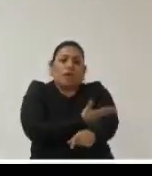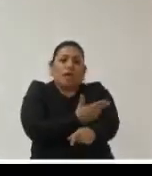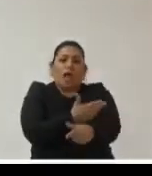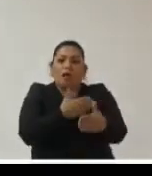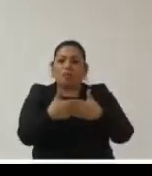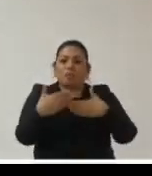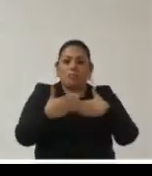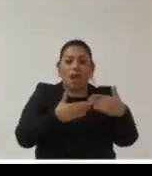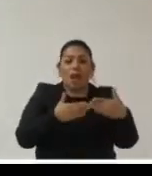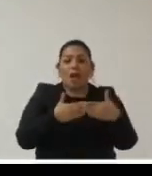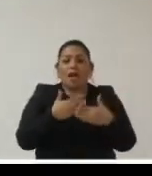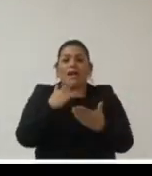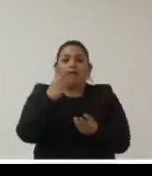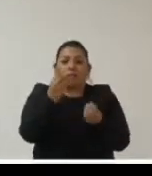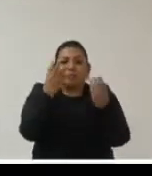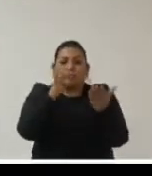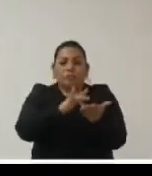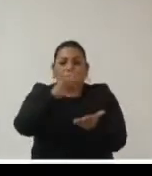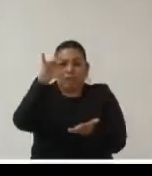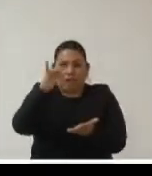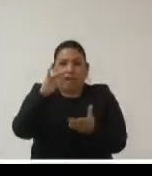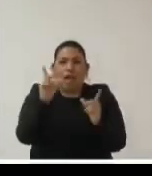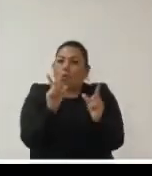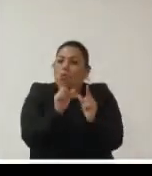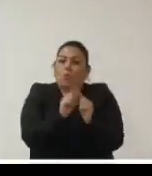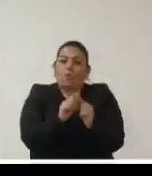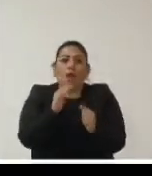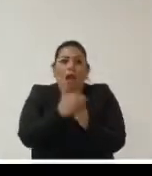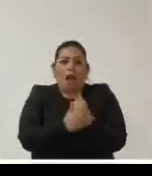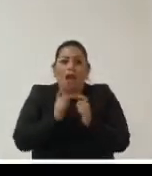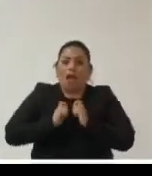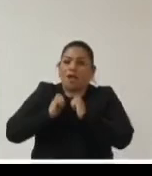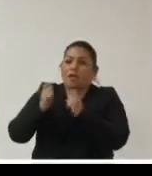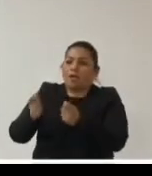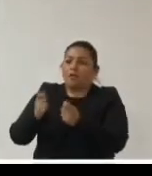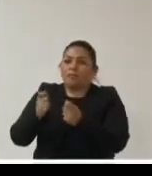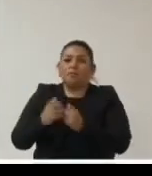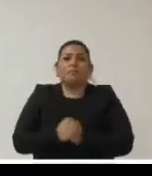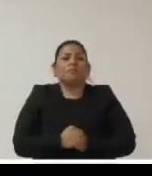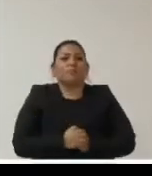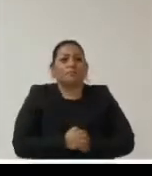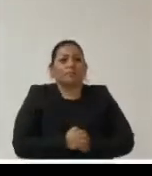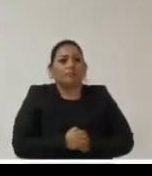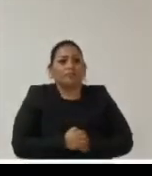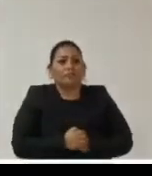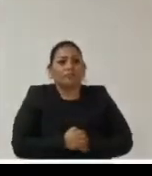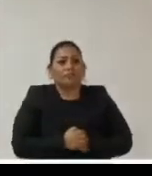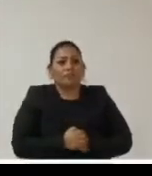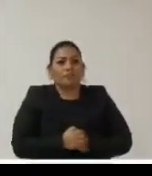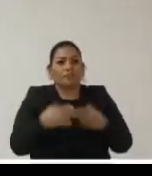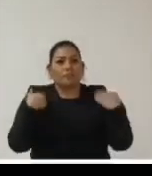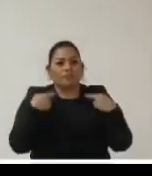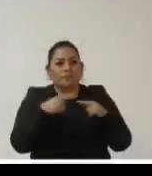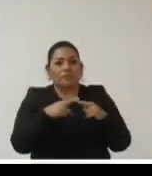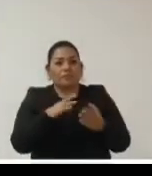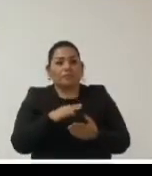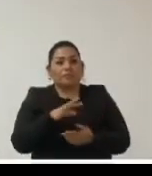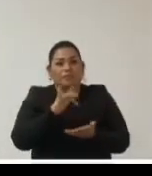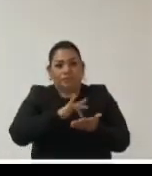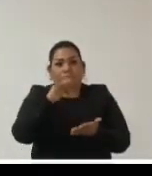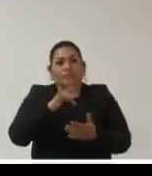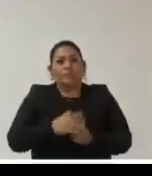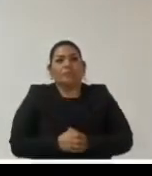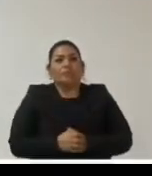moderarlos y muchísimas gracias con esto concluimos y damos paso adelante a la maestra de ceremonias muchas gracias